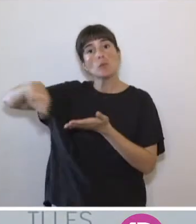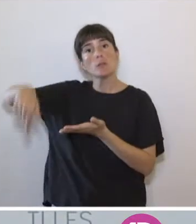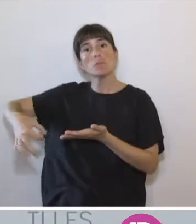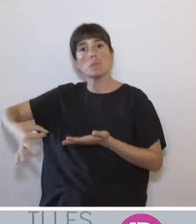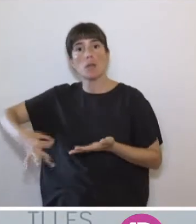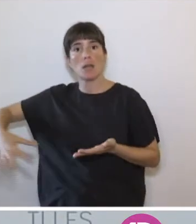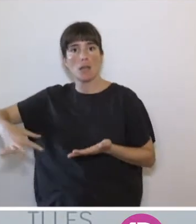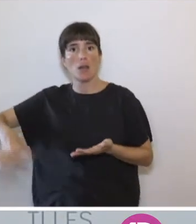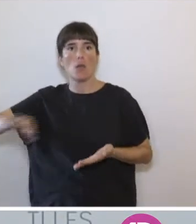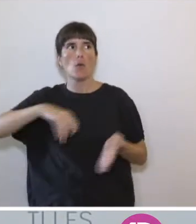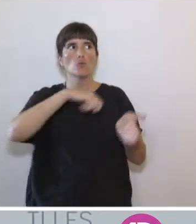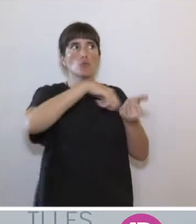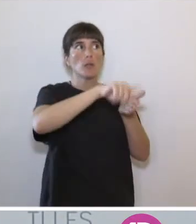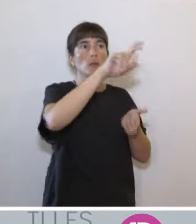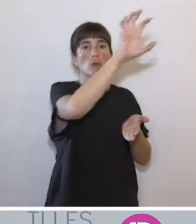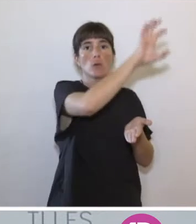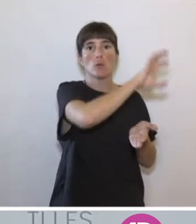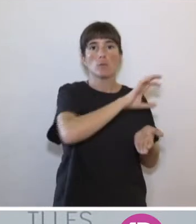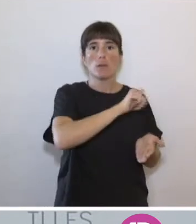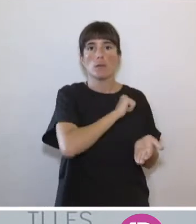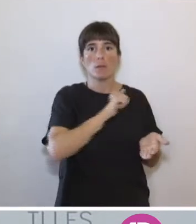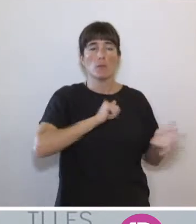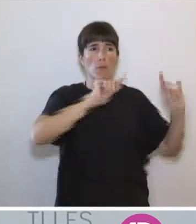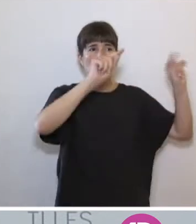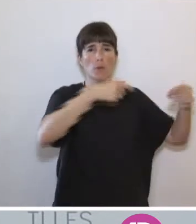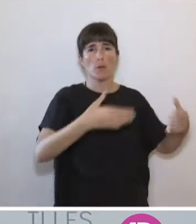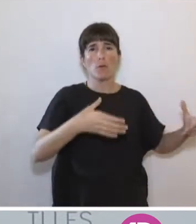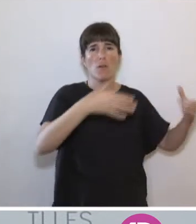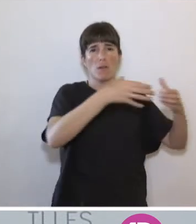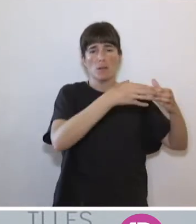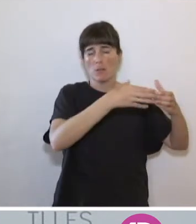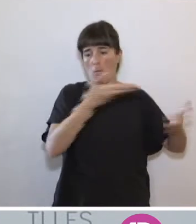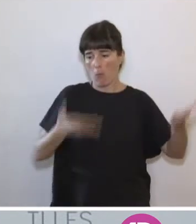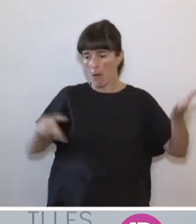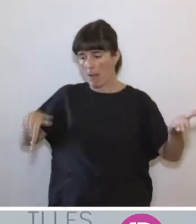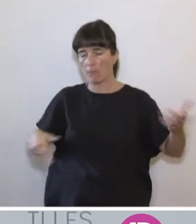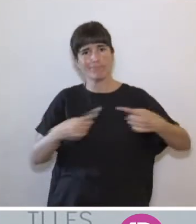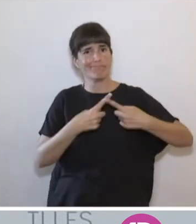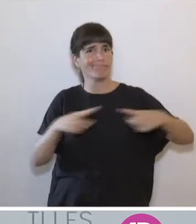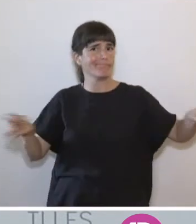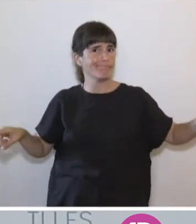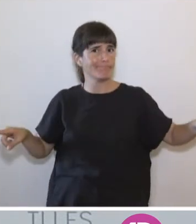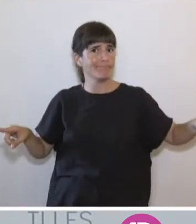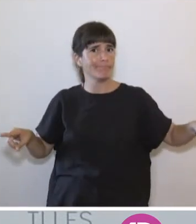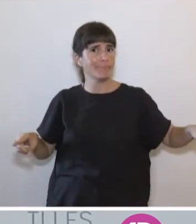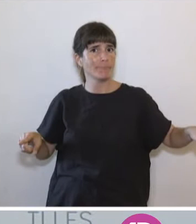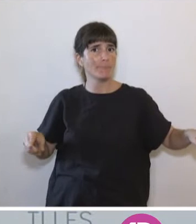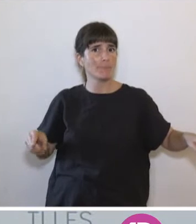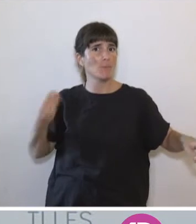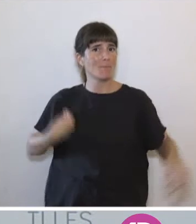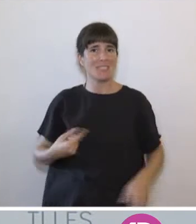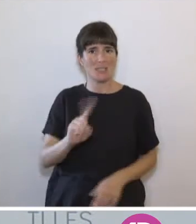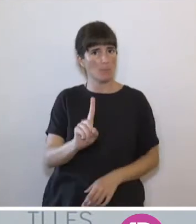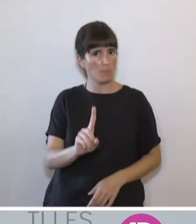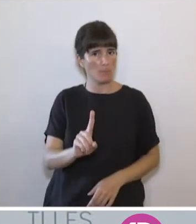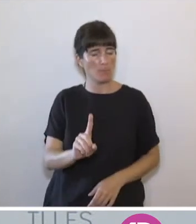en comunidades autónomas donde no tienen convenios colectivos de la importancia del nuestro y del alcance del nuestro y, por tanto, algún elemento